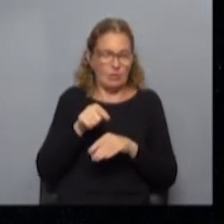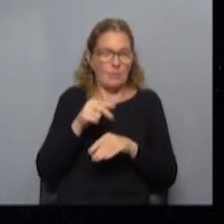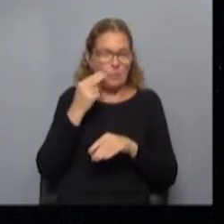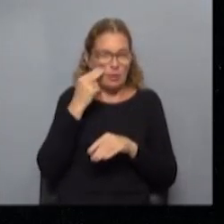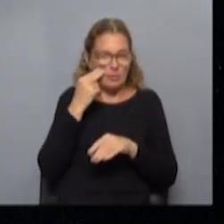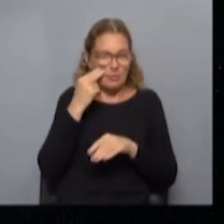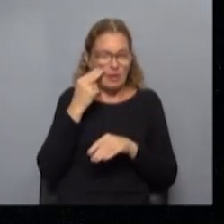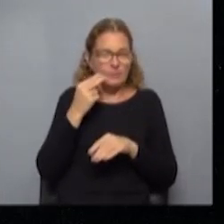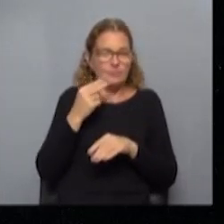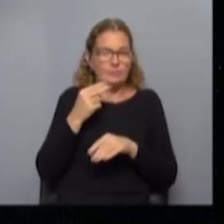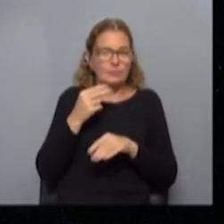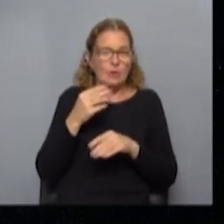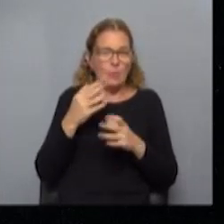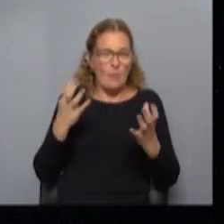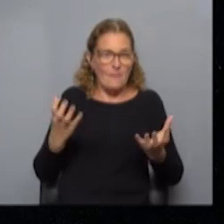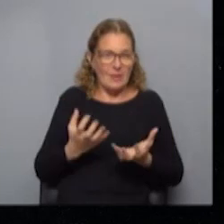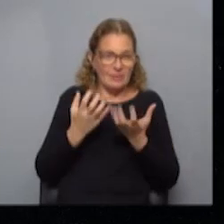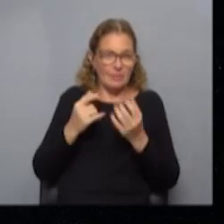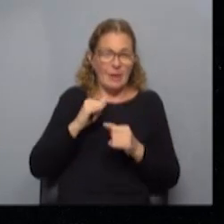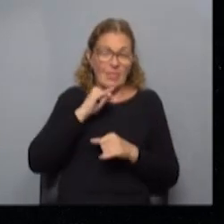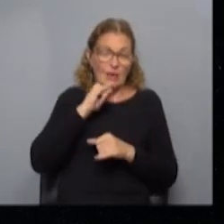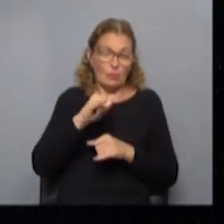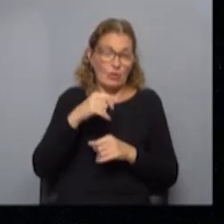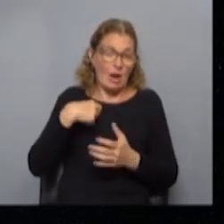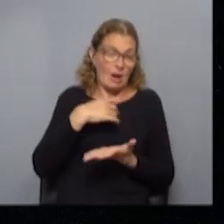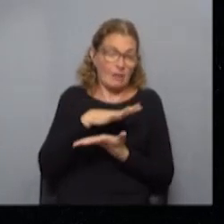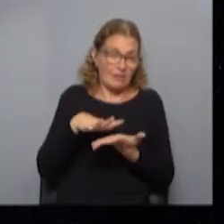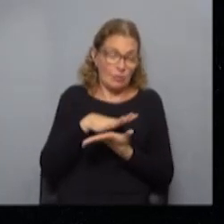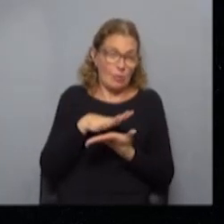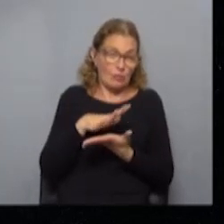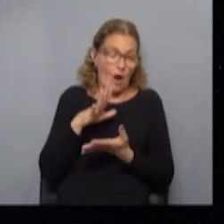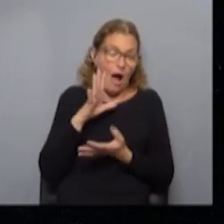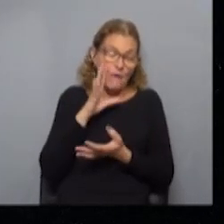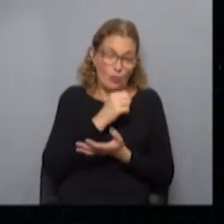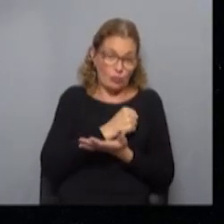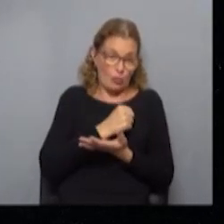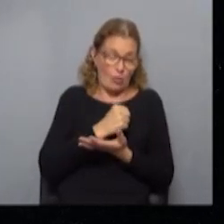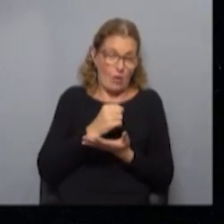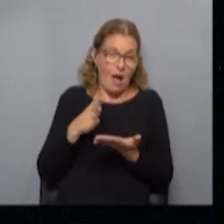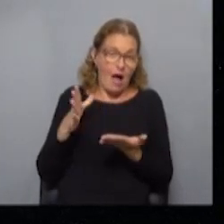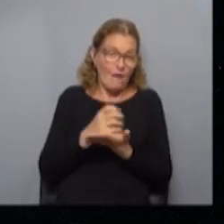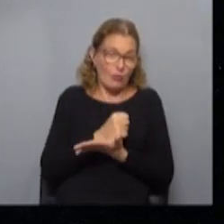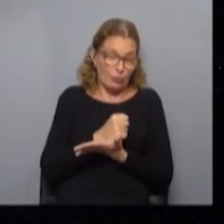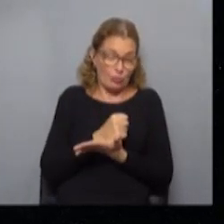como ha pasado en el área intermal vamos a seguir denunciando las situaciones de abuso que